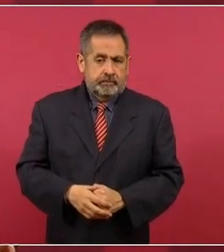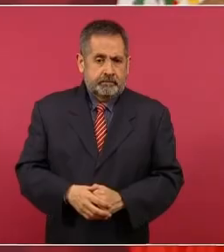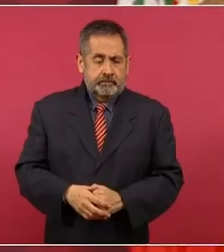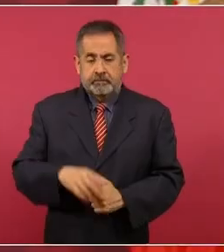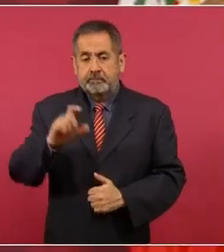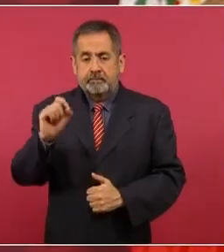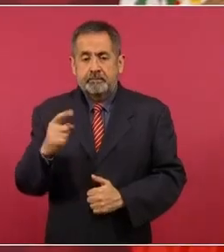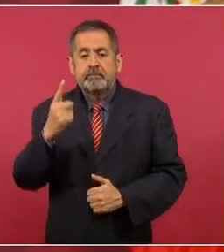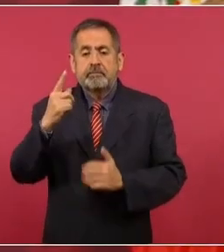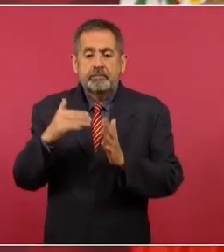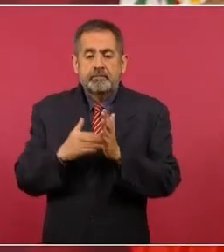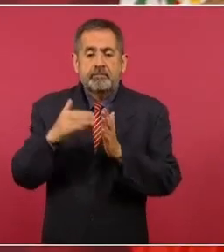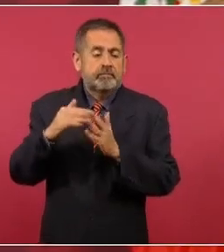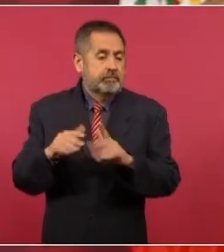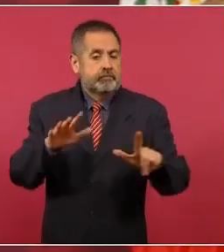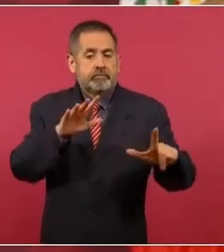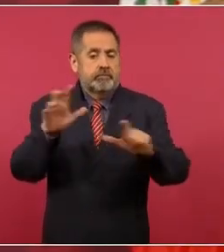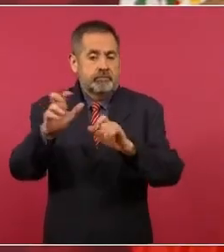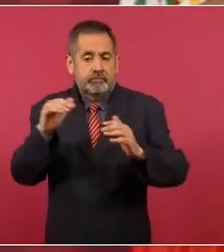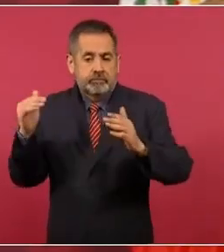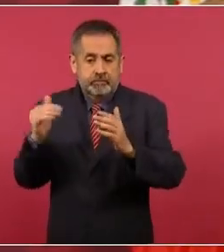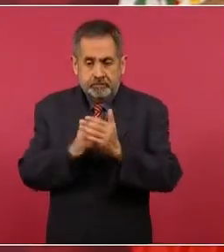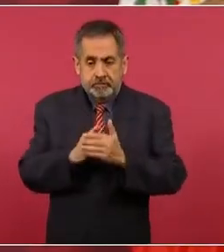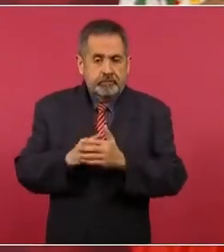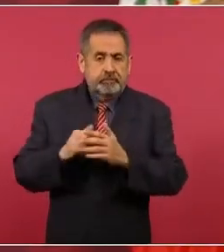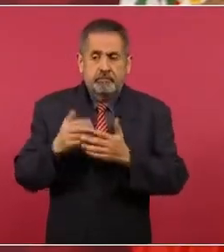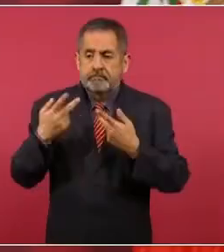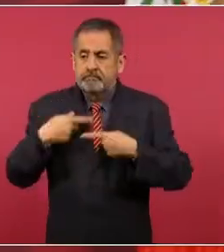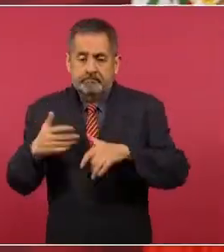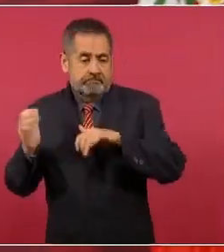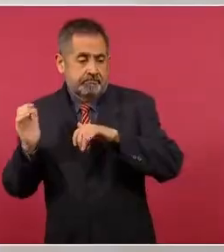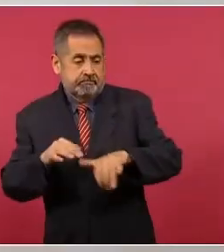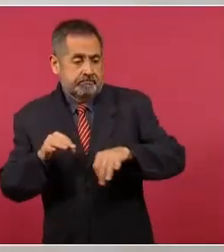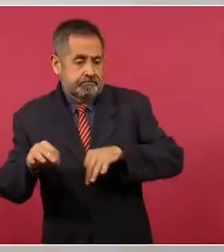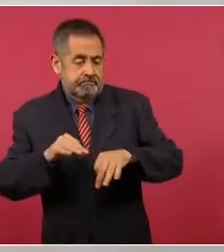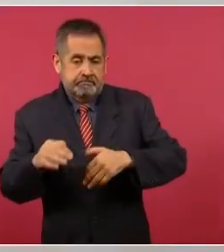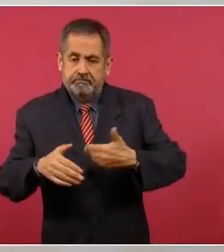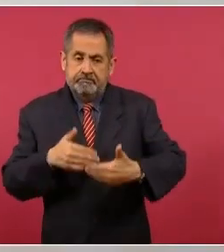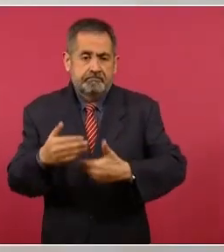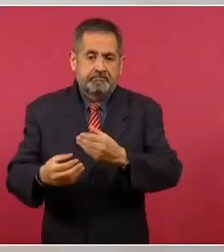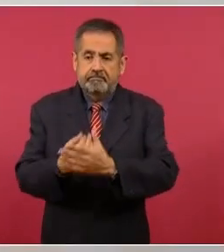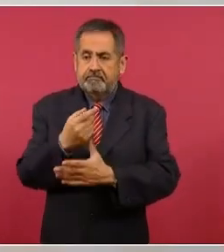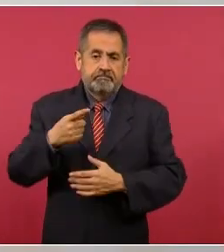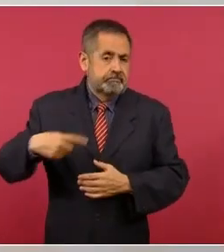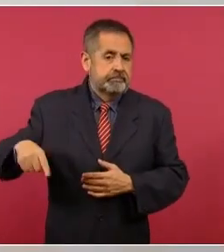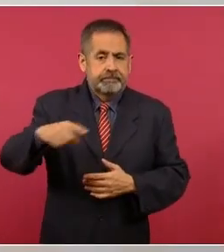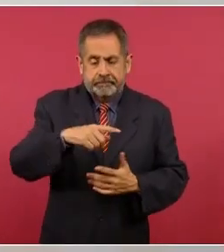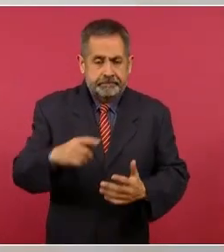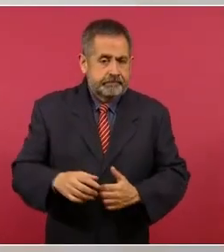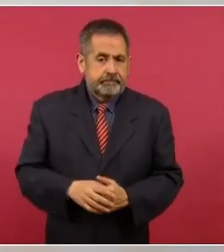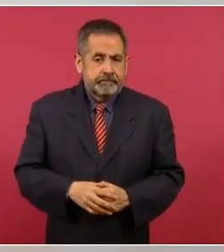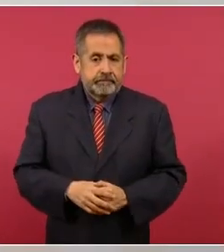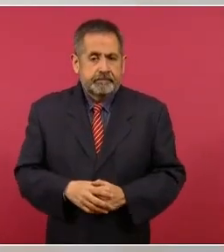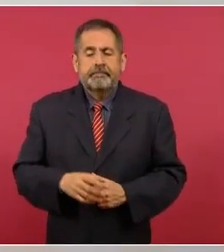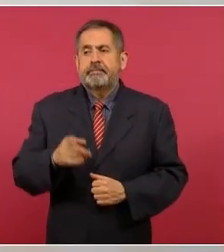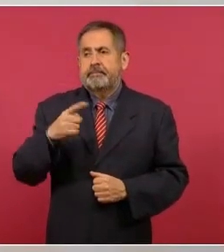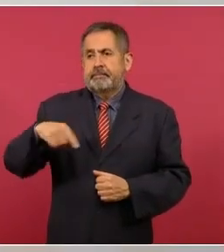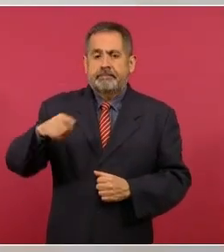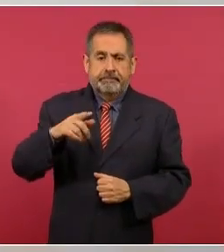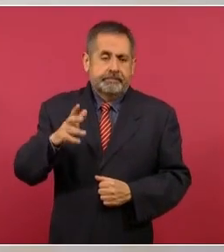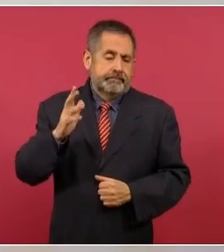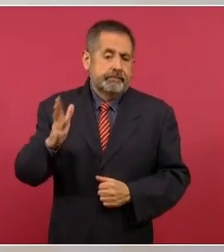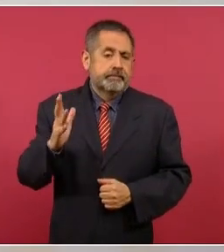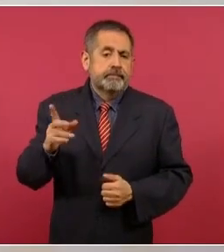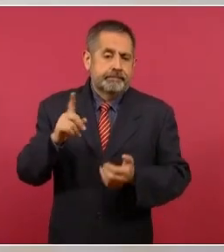21 millones, 21 millones mil trabajadores que ya tienen en